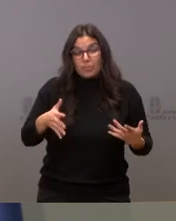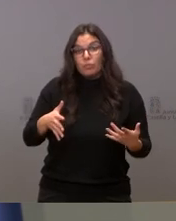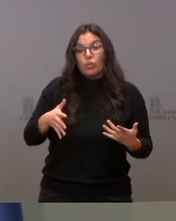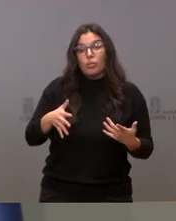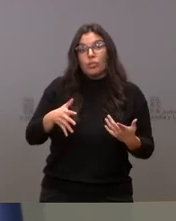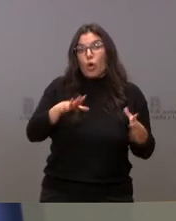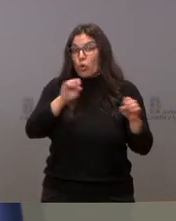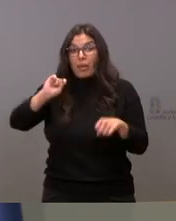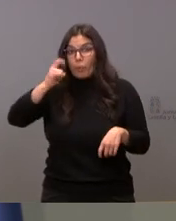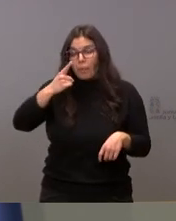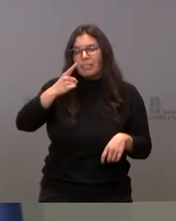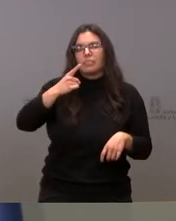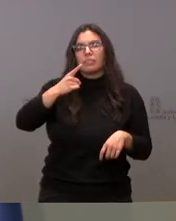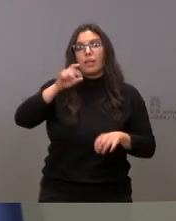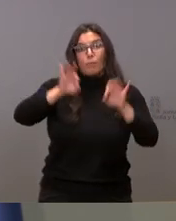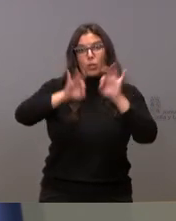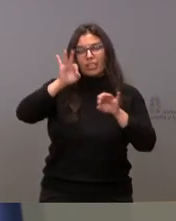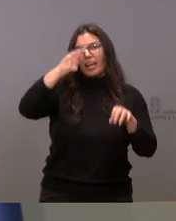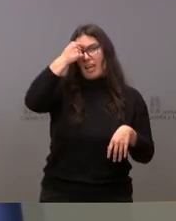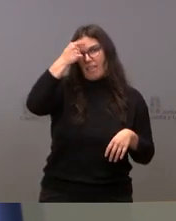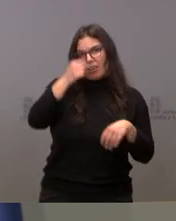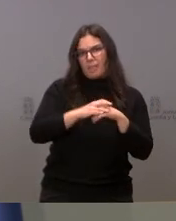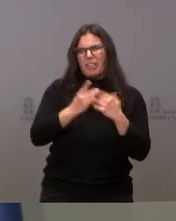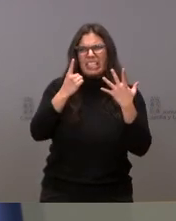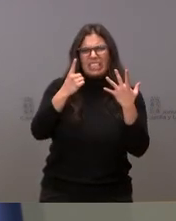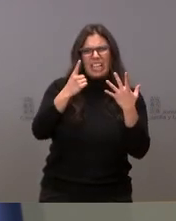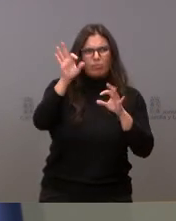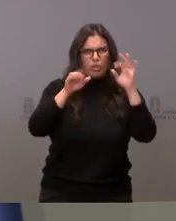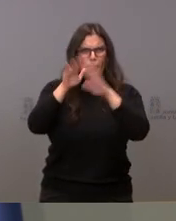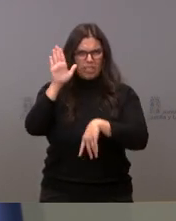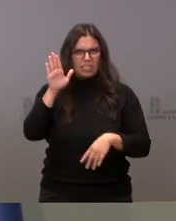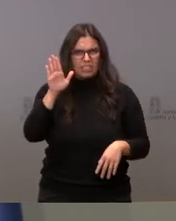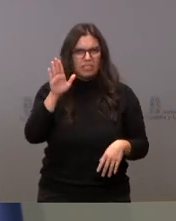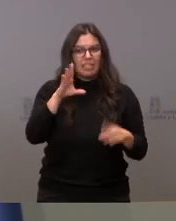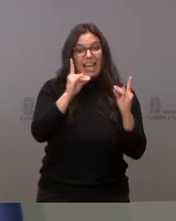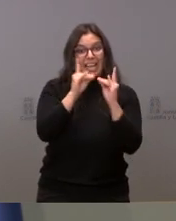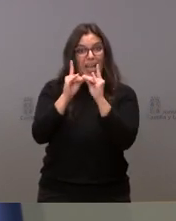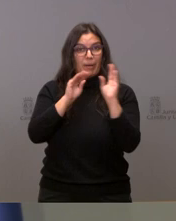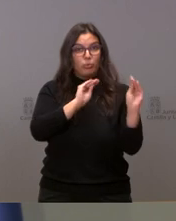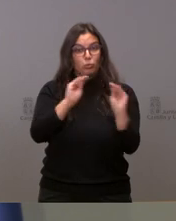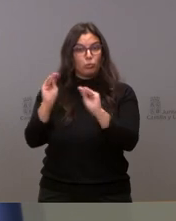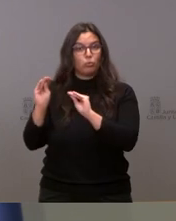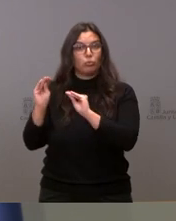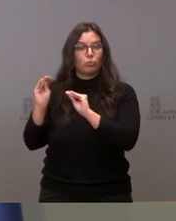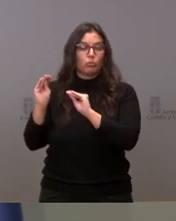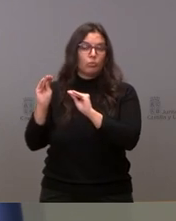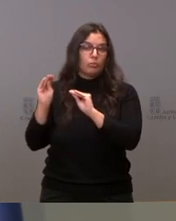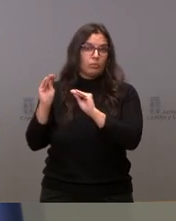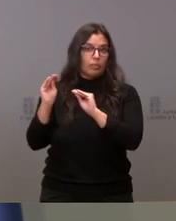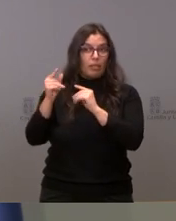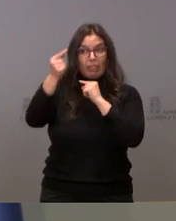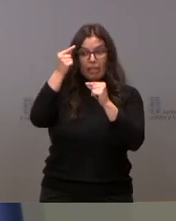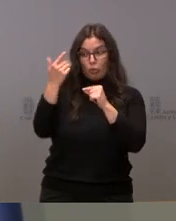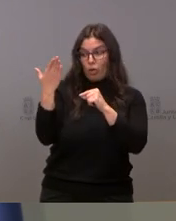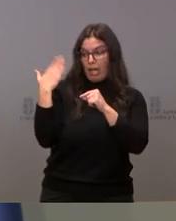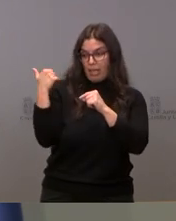un mayor porcentaje de ocupación hospitalaria, está en un 6 y pico por ciento de sus camas con los datos publicados